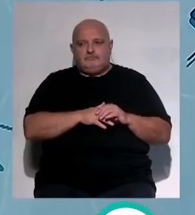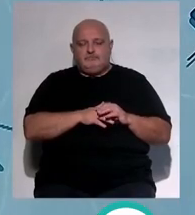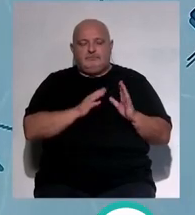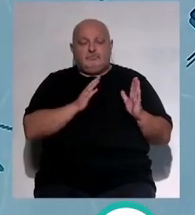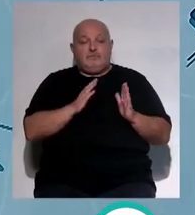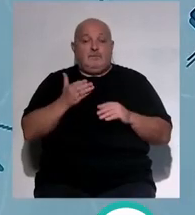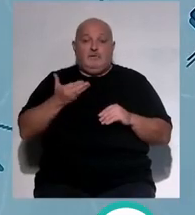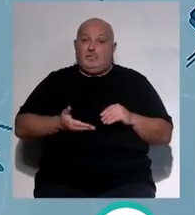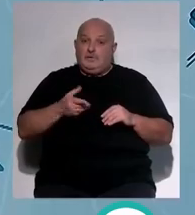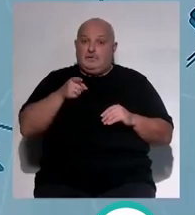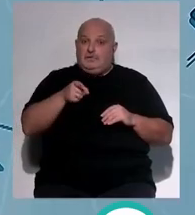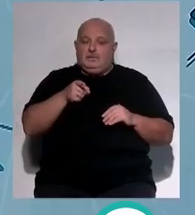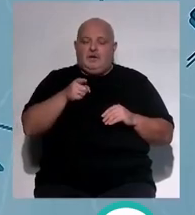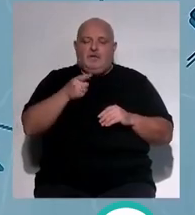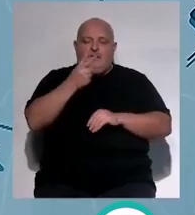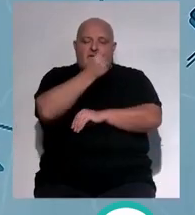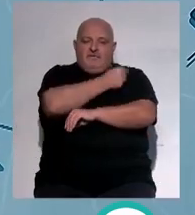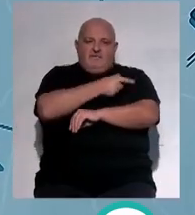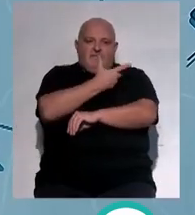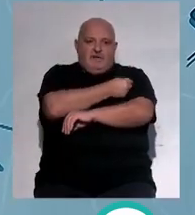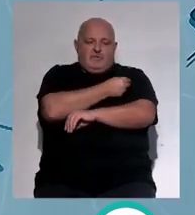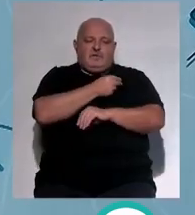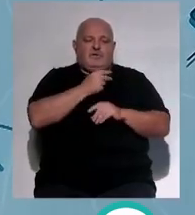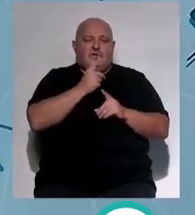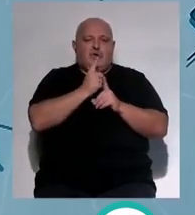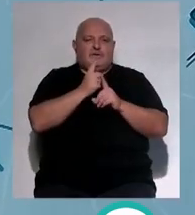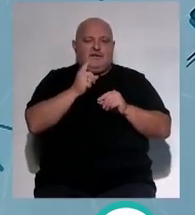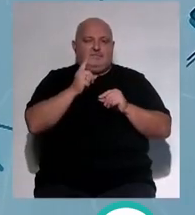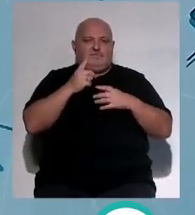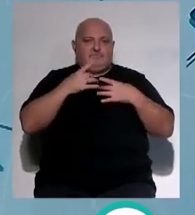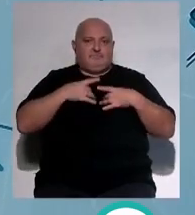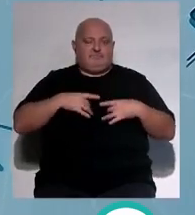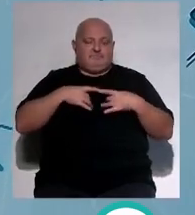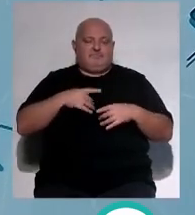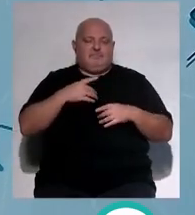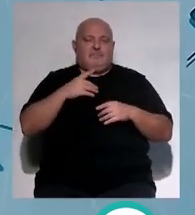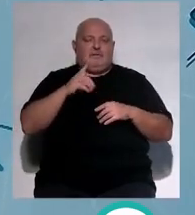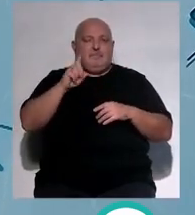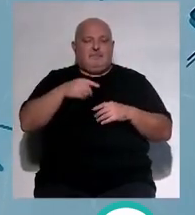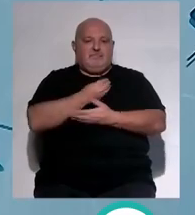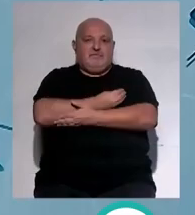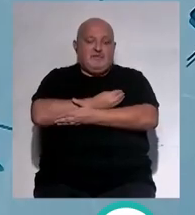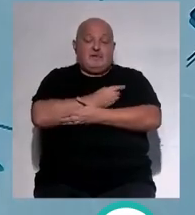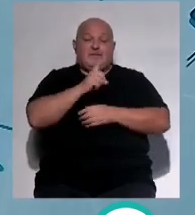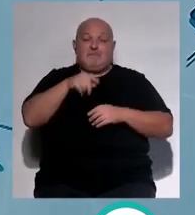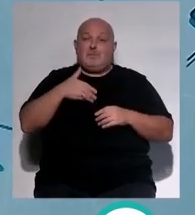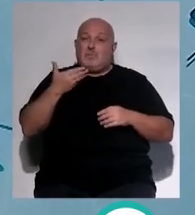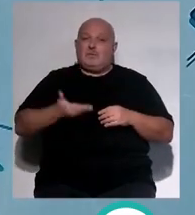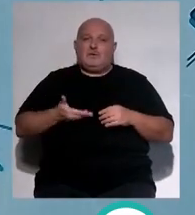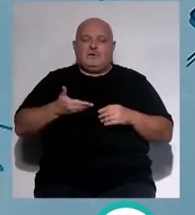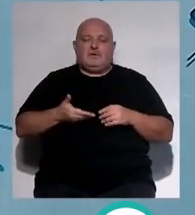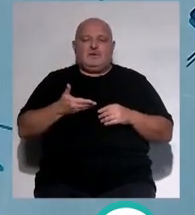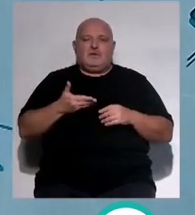Importante la vacuna contra la bronquiolitis para los lactantes y también muy importante